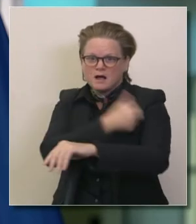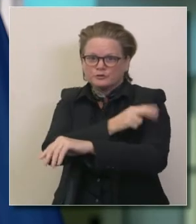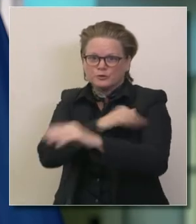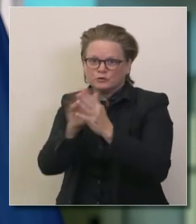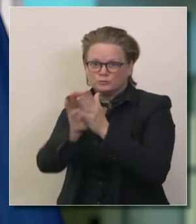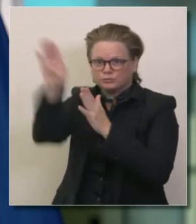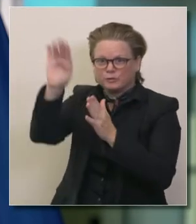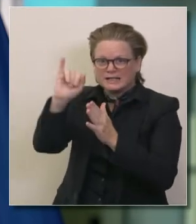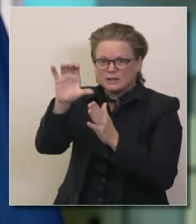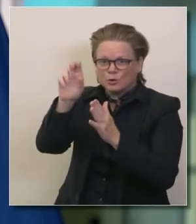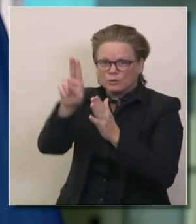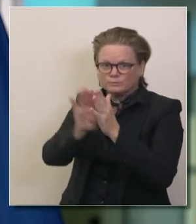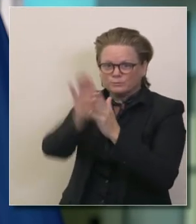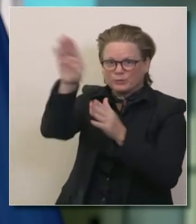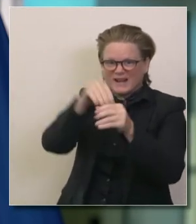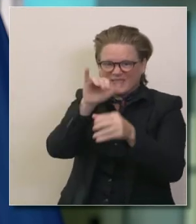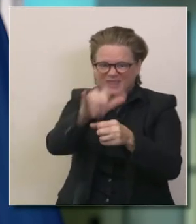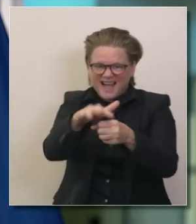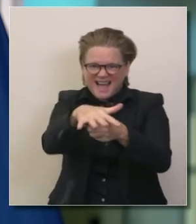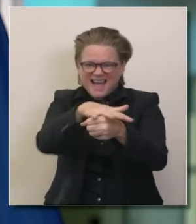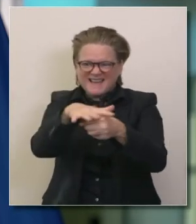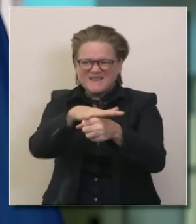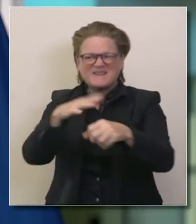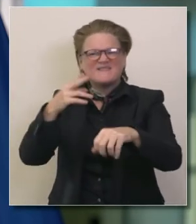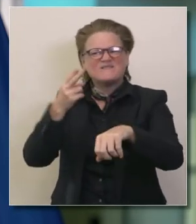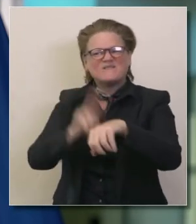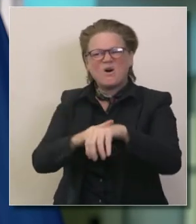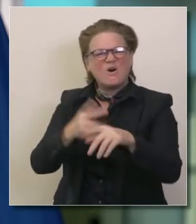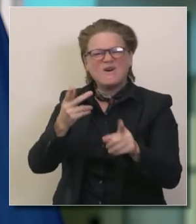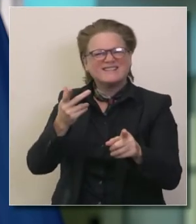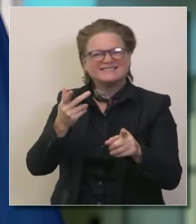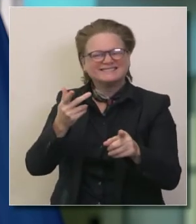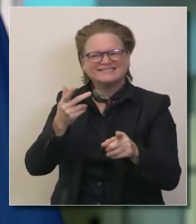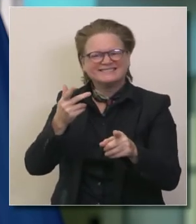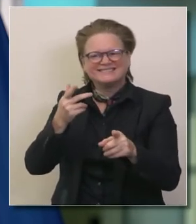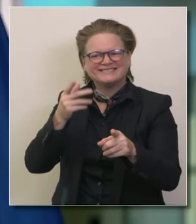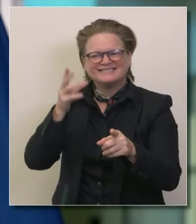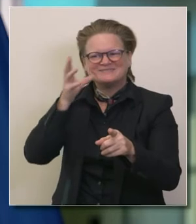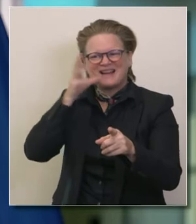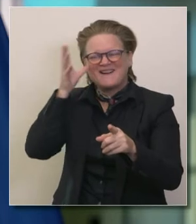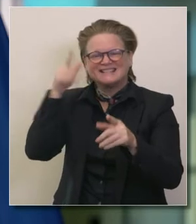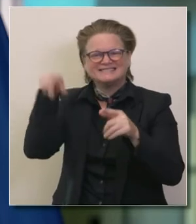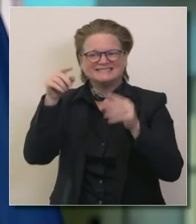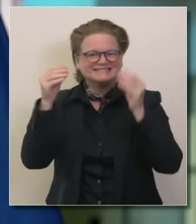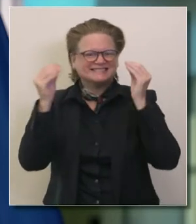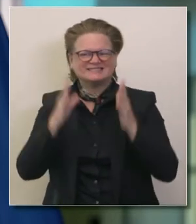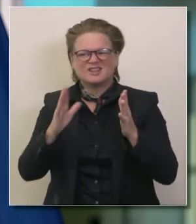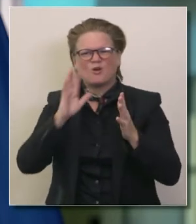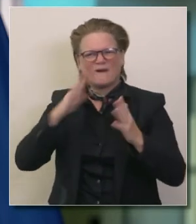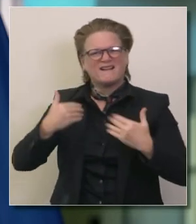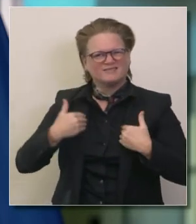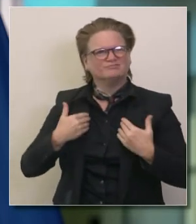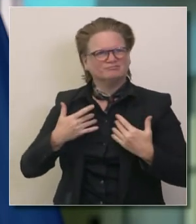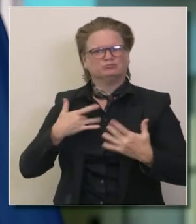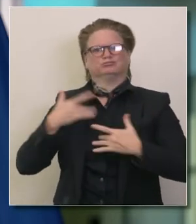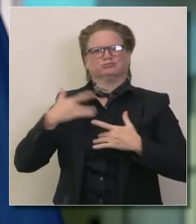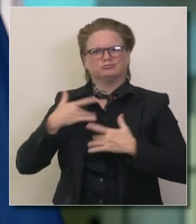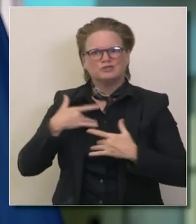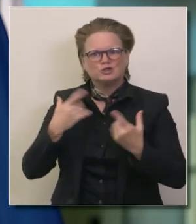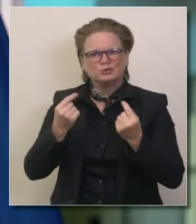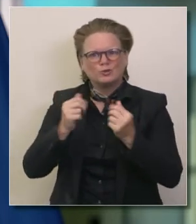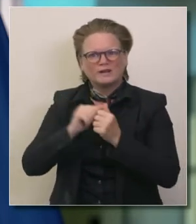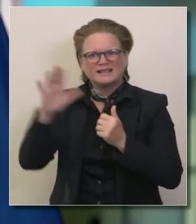ingresos a unidades de cuidados intensivos que está causando una presión tremenda que no es apropiado que estos padres y estos profesionales expresen preocupación y